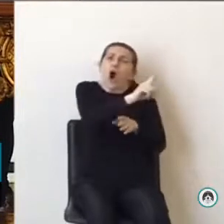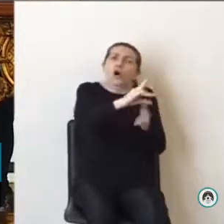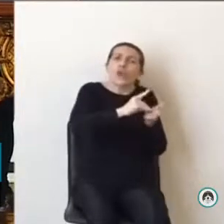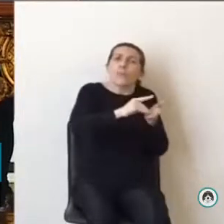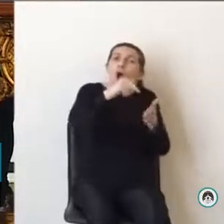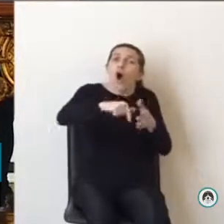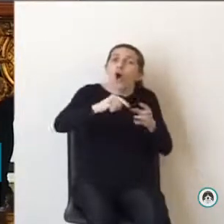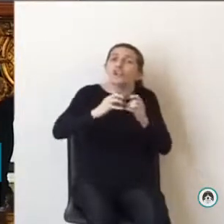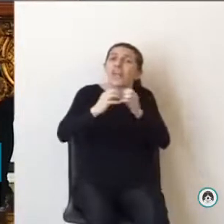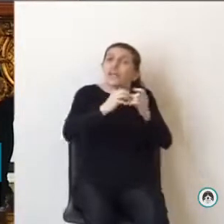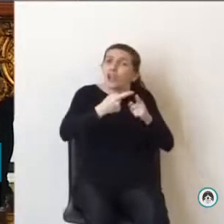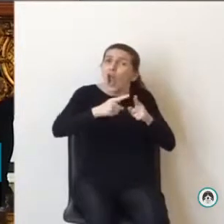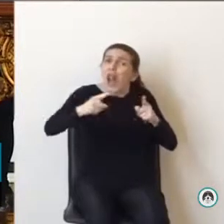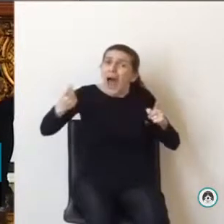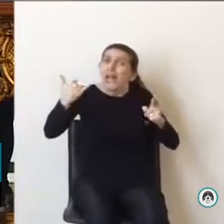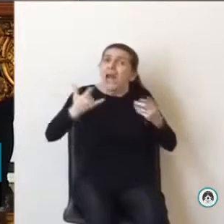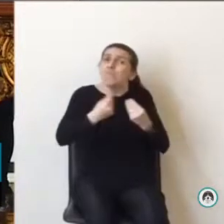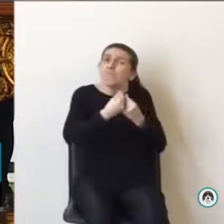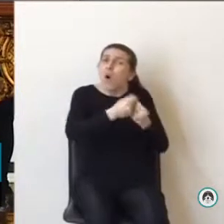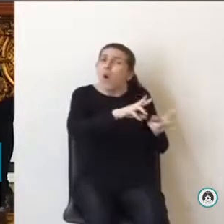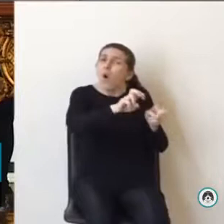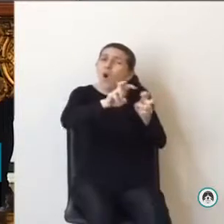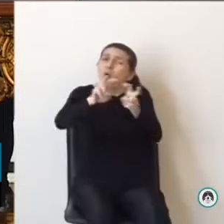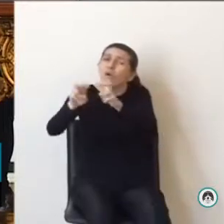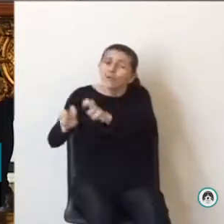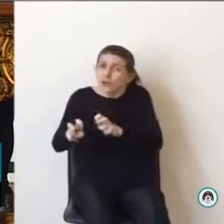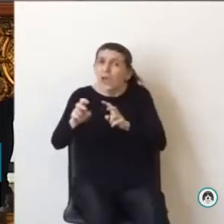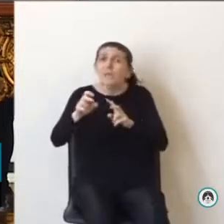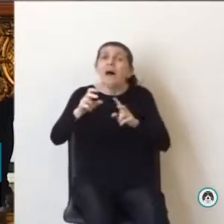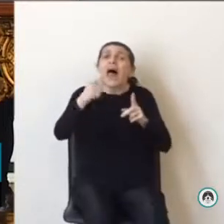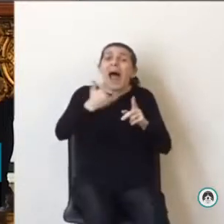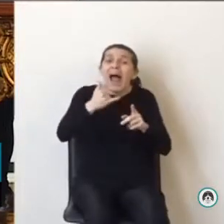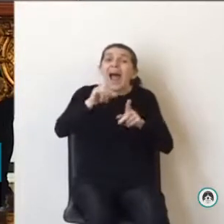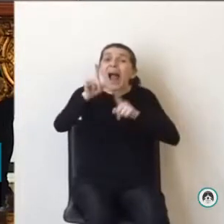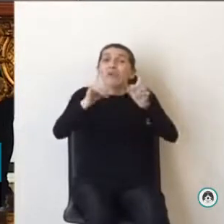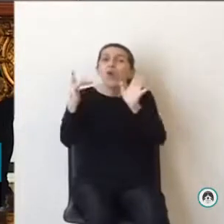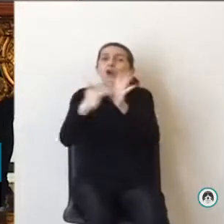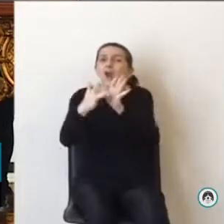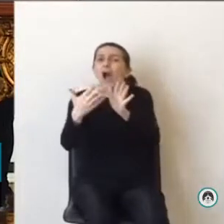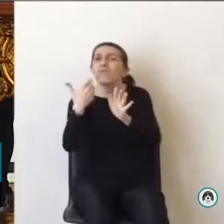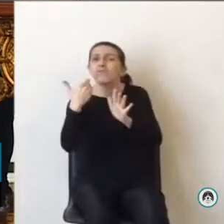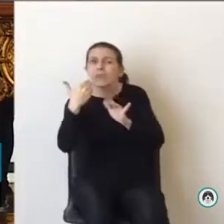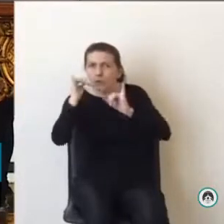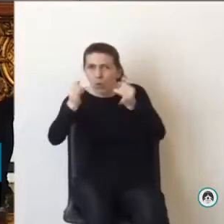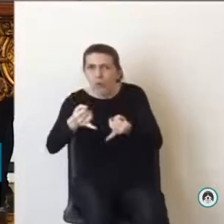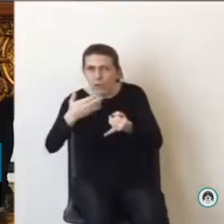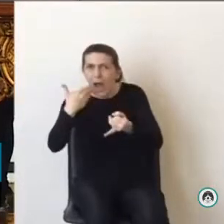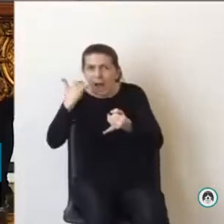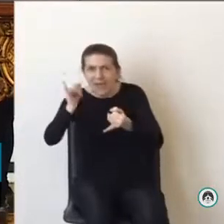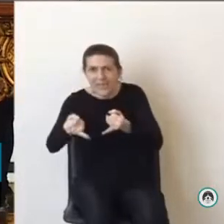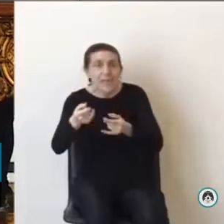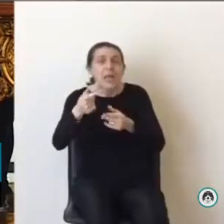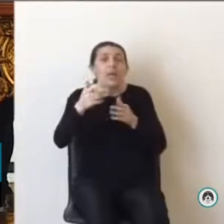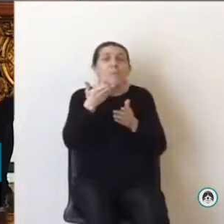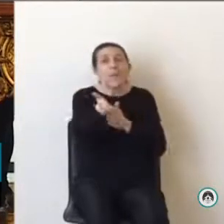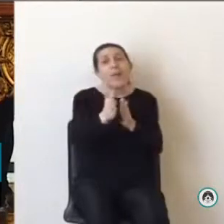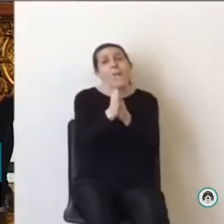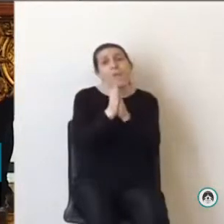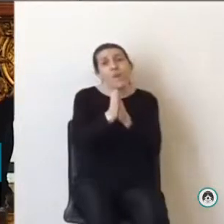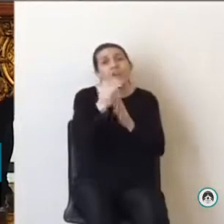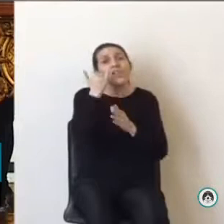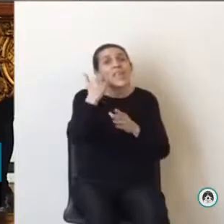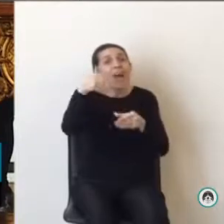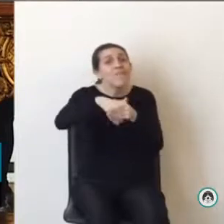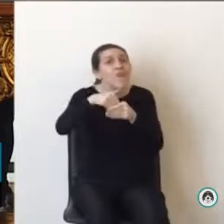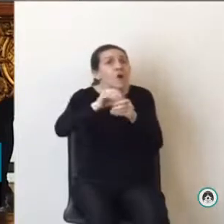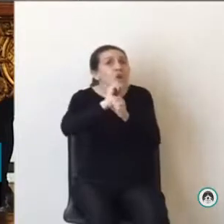sesión larga, con muchos temas a tratar, en segmentos que sí son con discurso, así que lo que le voy a pedir es que si, por favor, ya aclaró